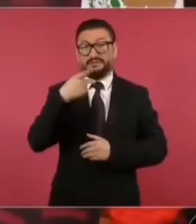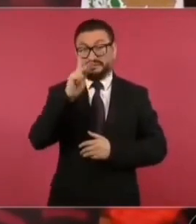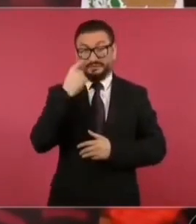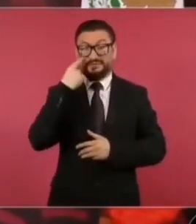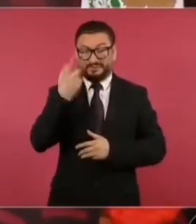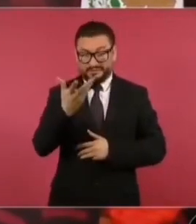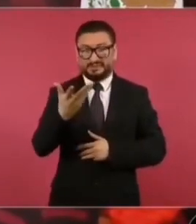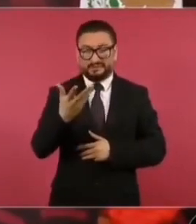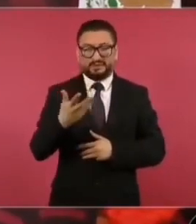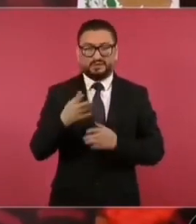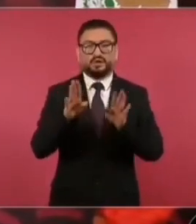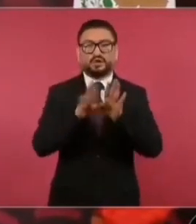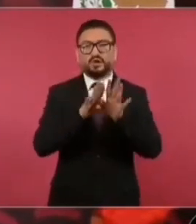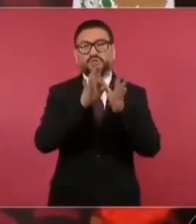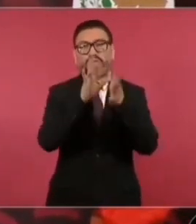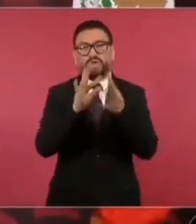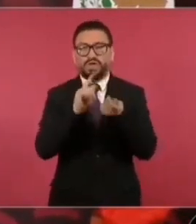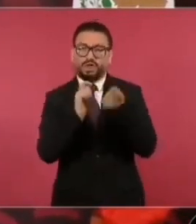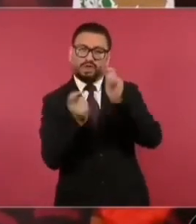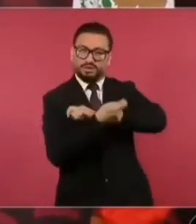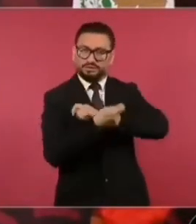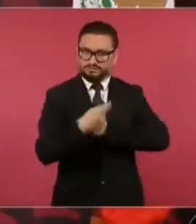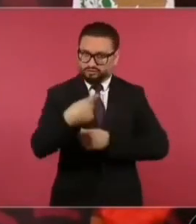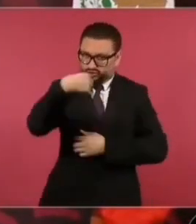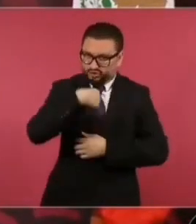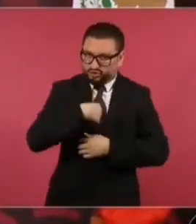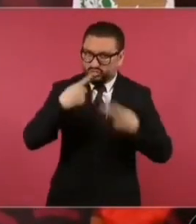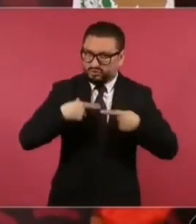le da la vuelta? Yo personalmente, no.